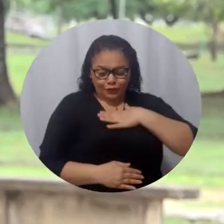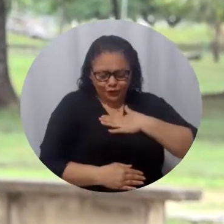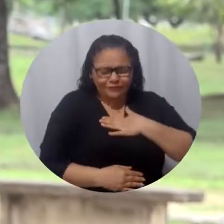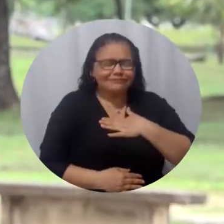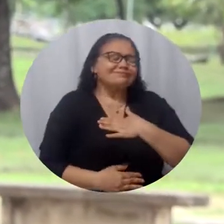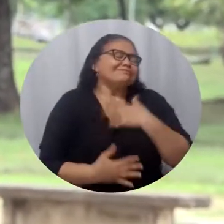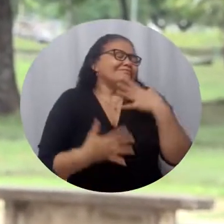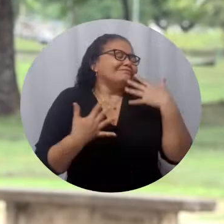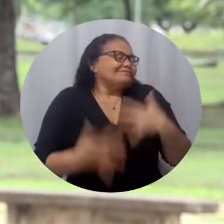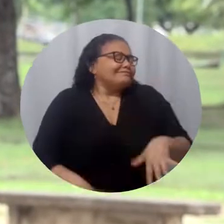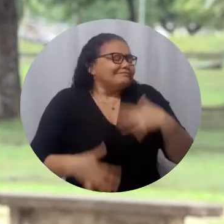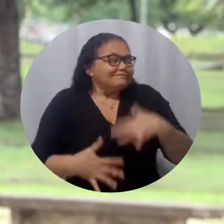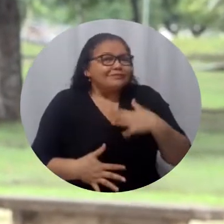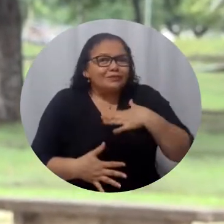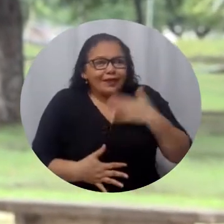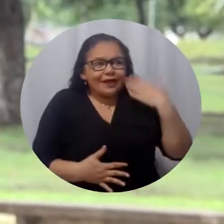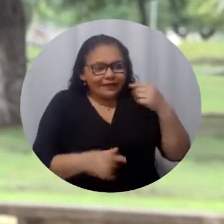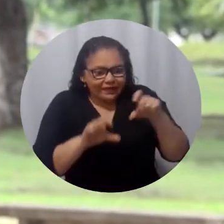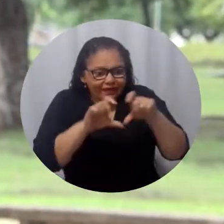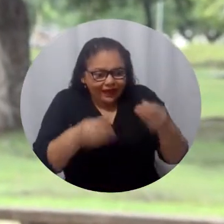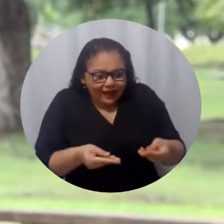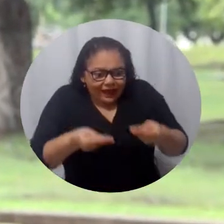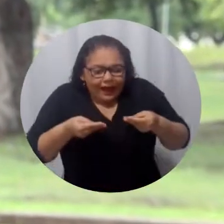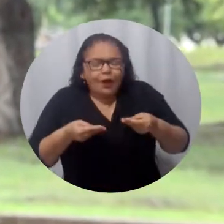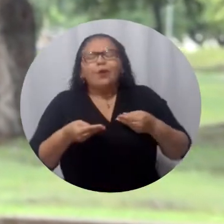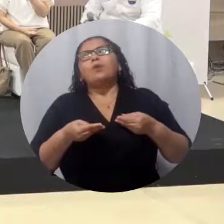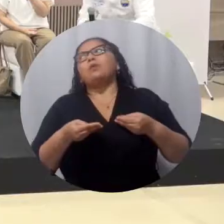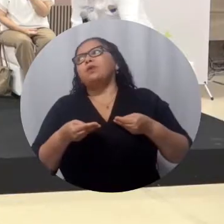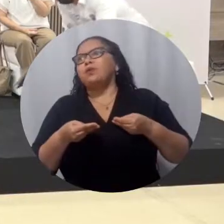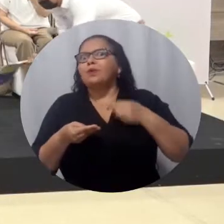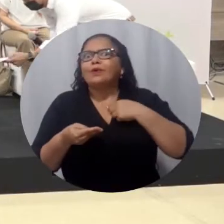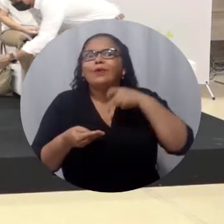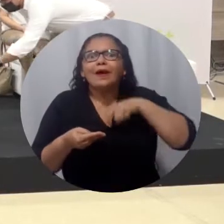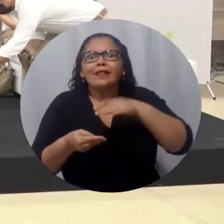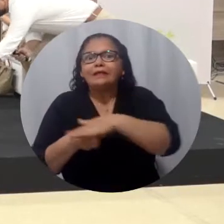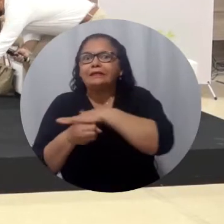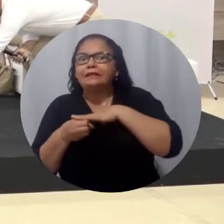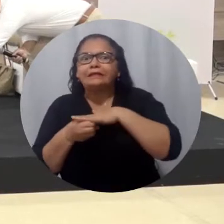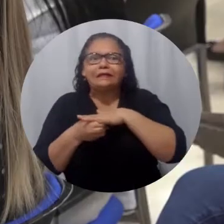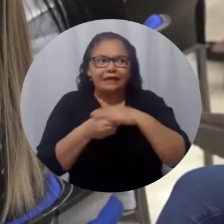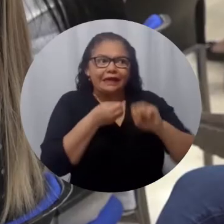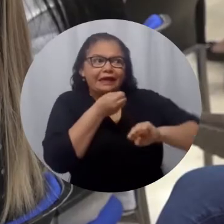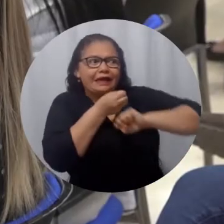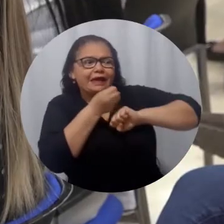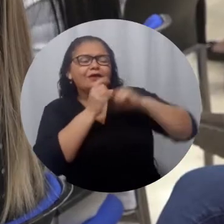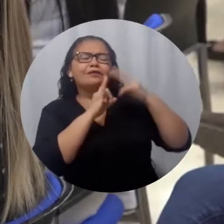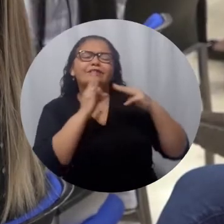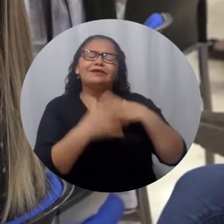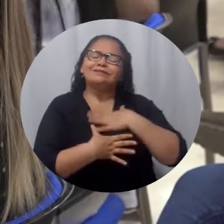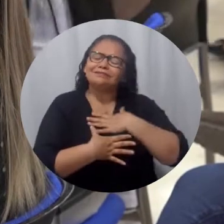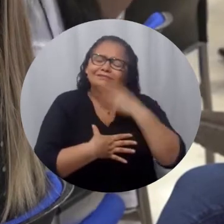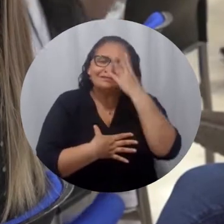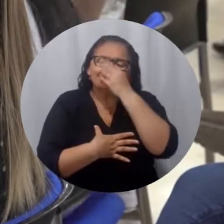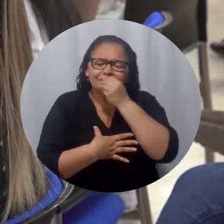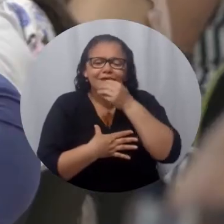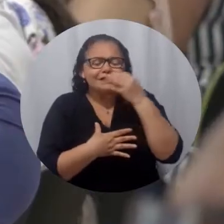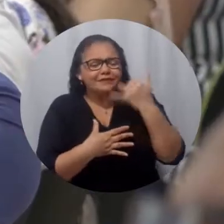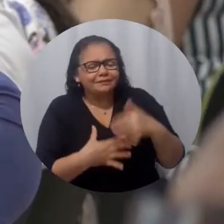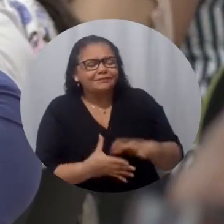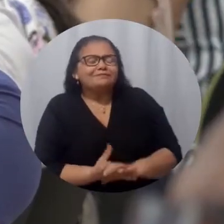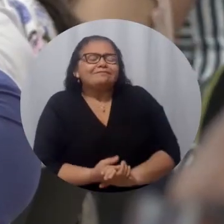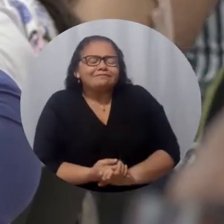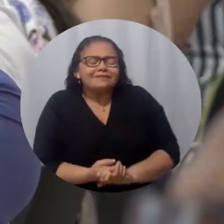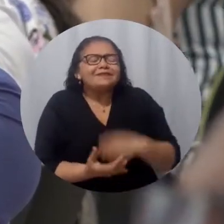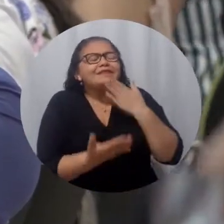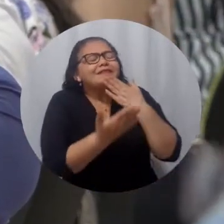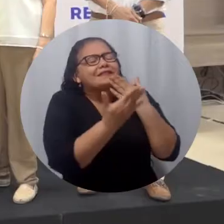cuando a mí me llegó el bono realmente lo necesitaba. Se siente muy bonito saber que la universidad de alguna manera está acompañando a los